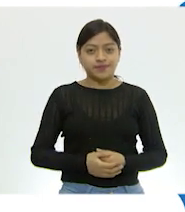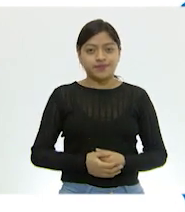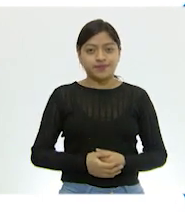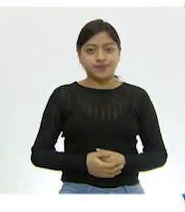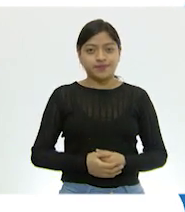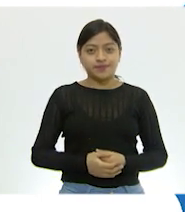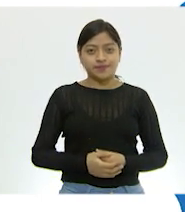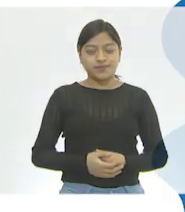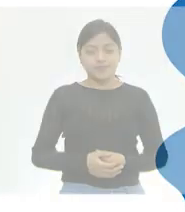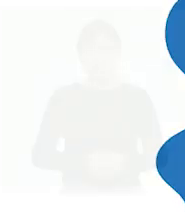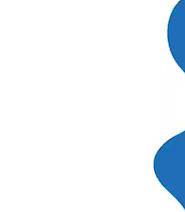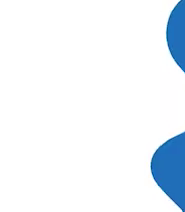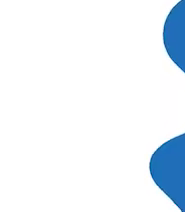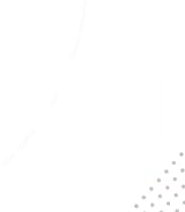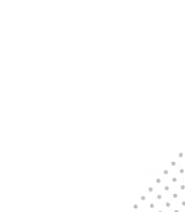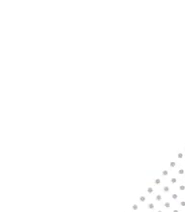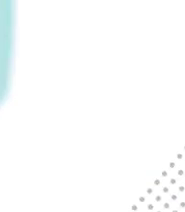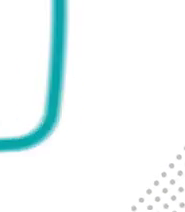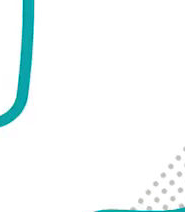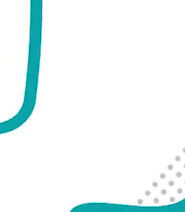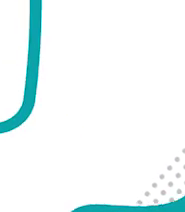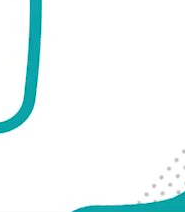.gov.mx